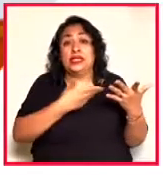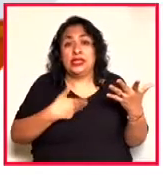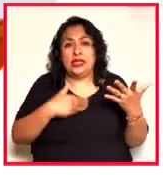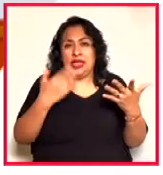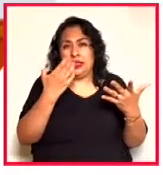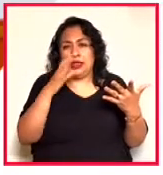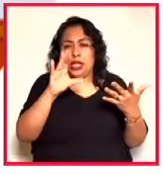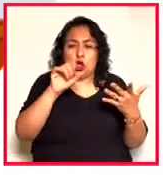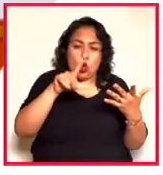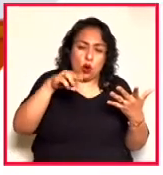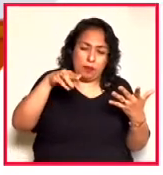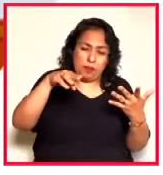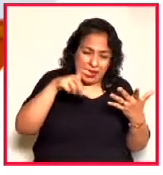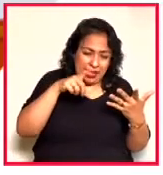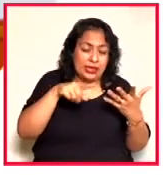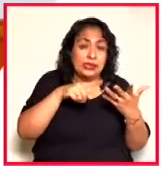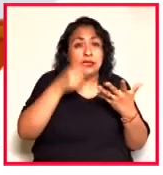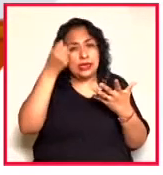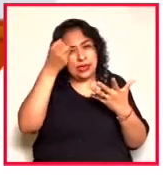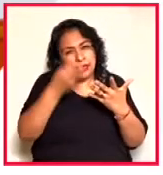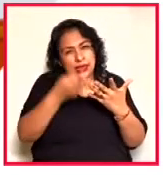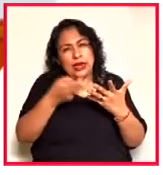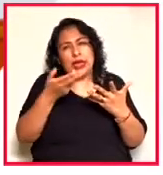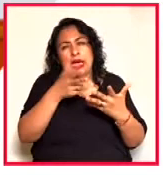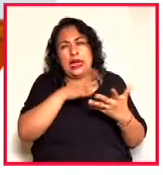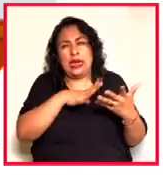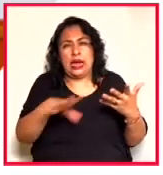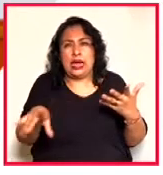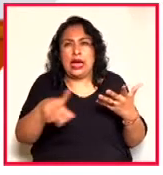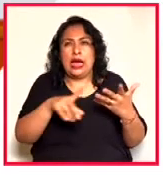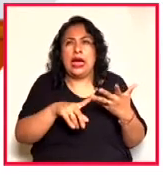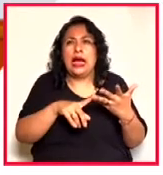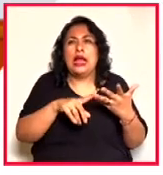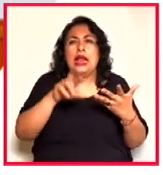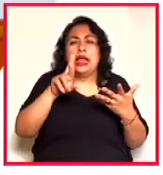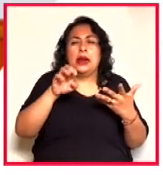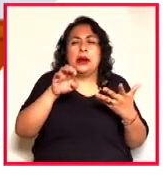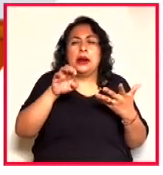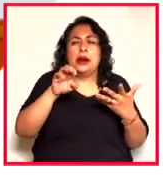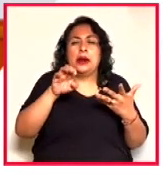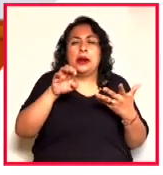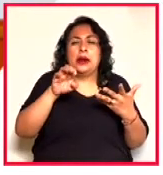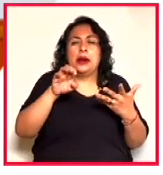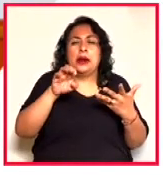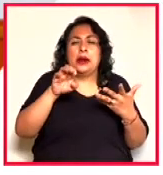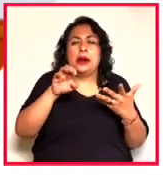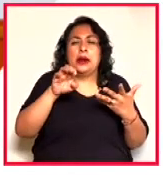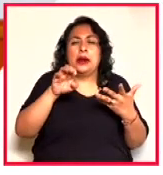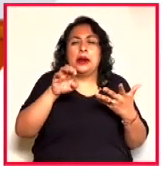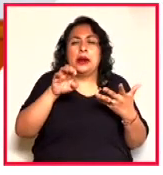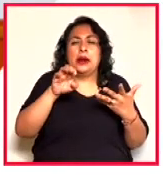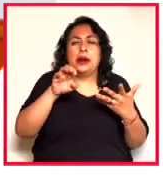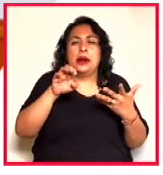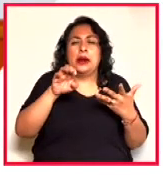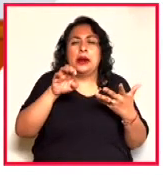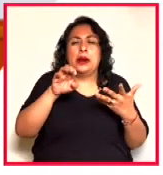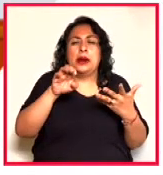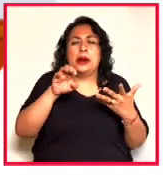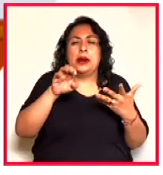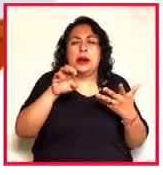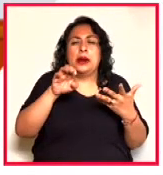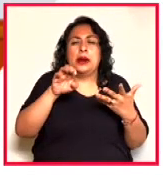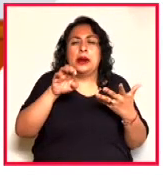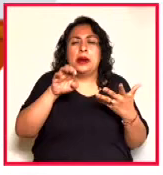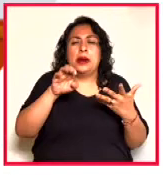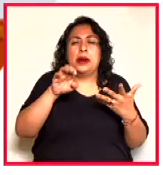secretaria general de la Secretaría Euroamericana, Pasegir, Rebeca Grispan, entre otros. Quiero decir